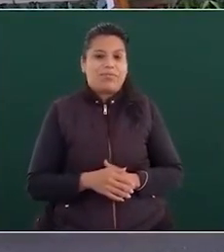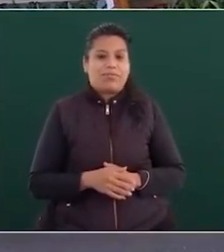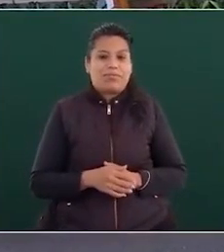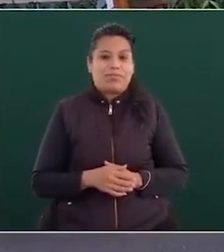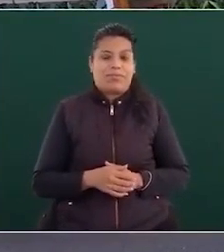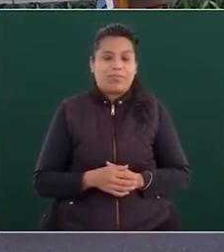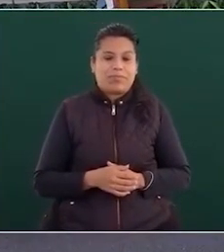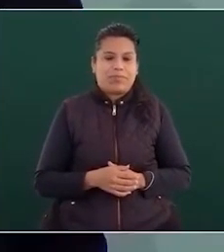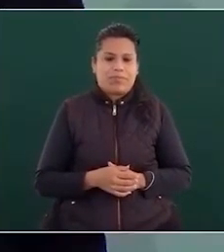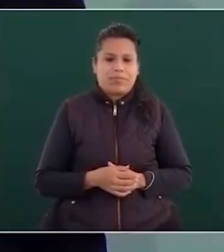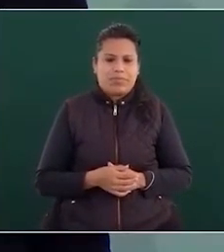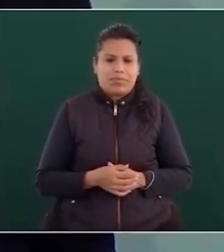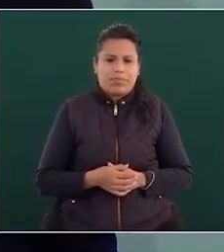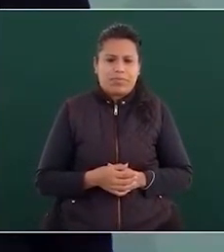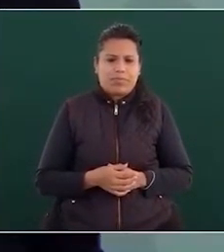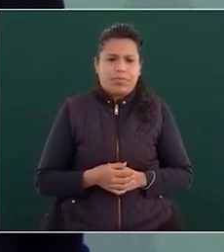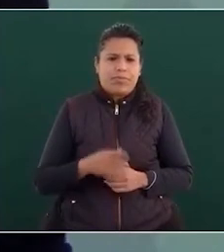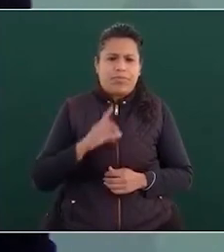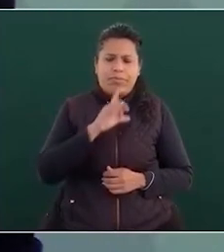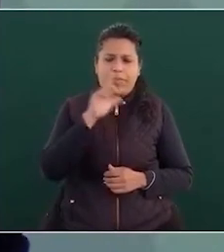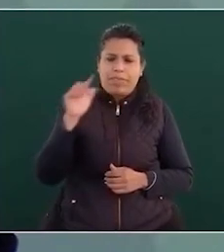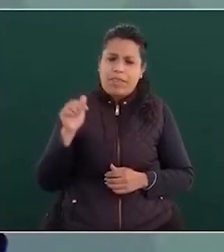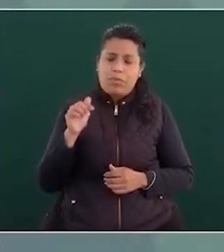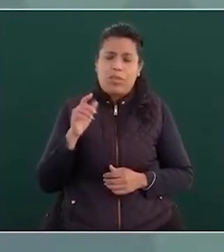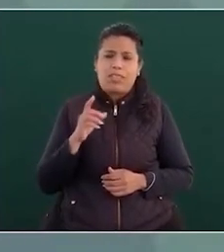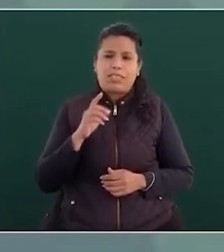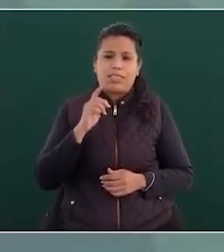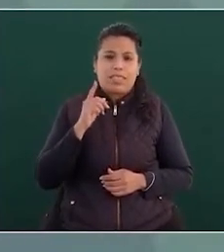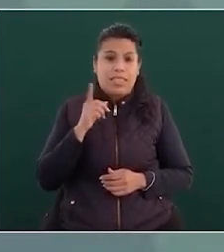fueron fueron los que entregaron los bienes de la nación